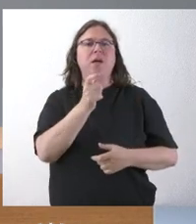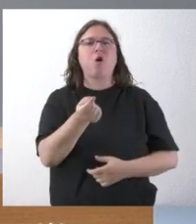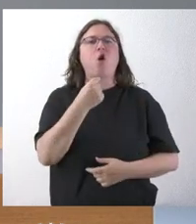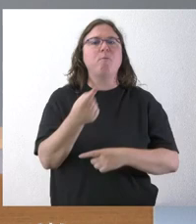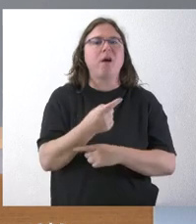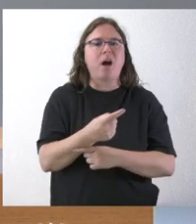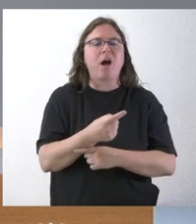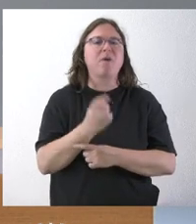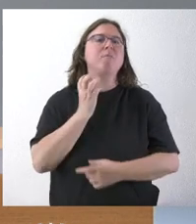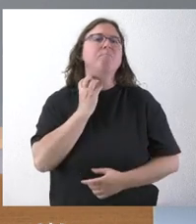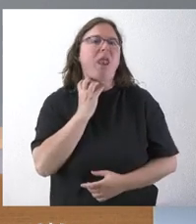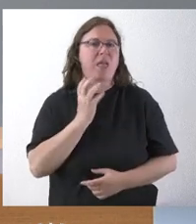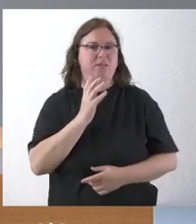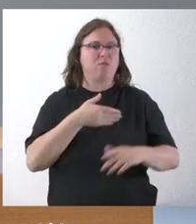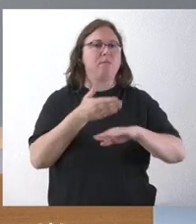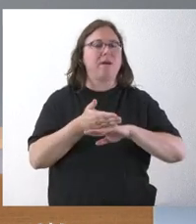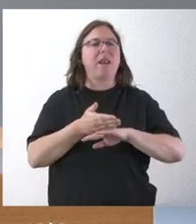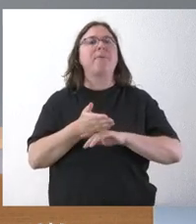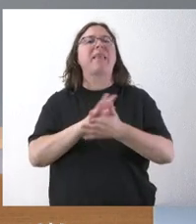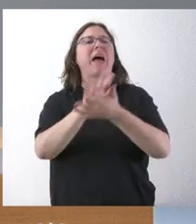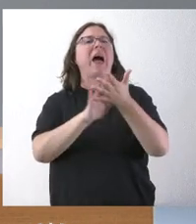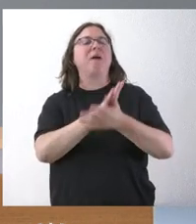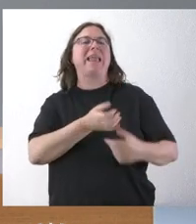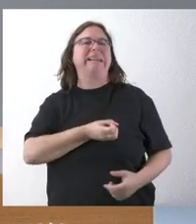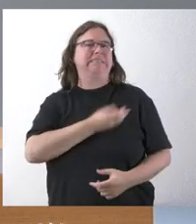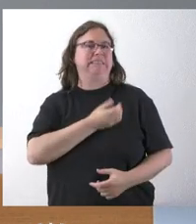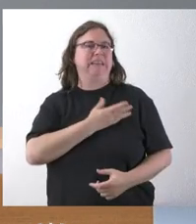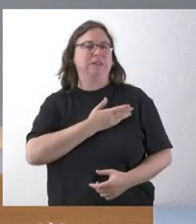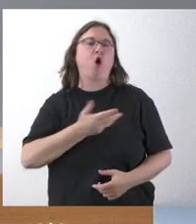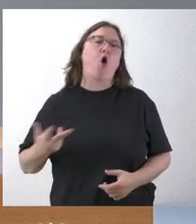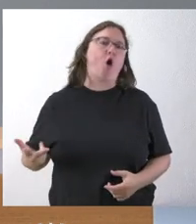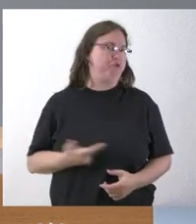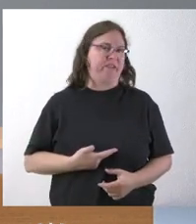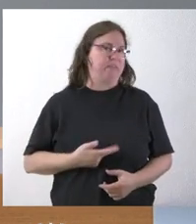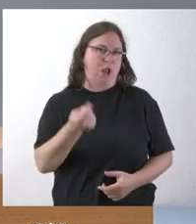para referirse a los sindicatos son ofensivas e innecesarias. Gracias.